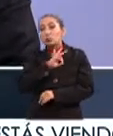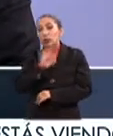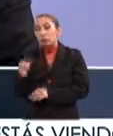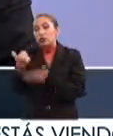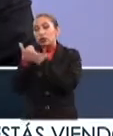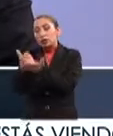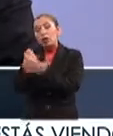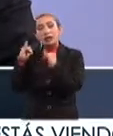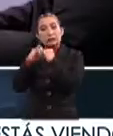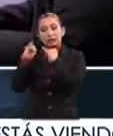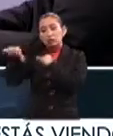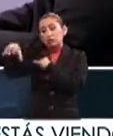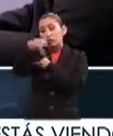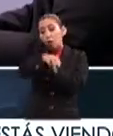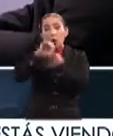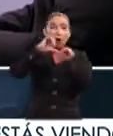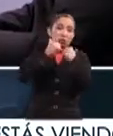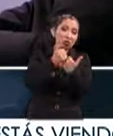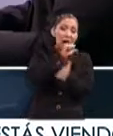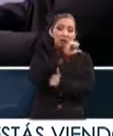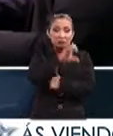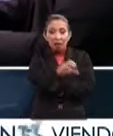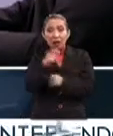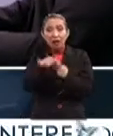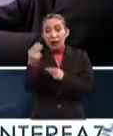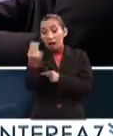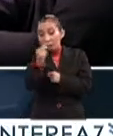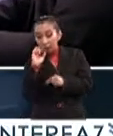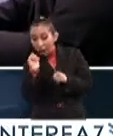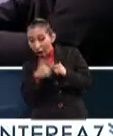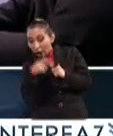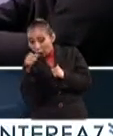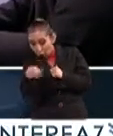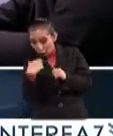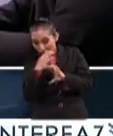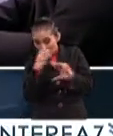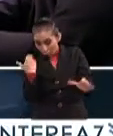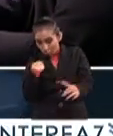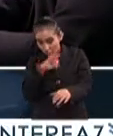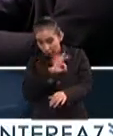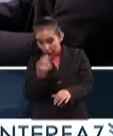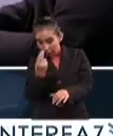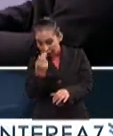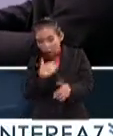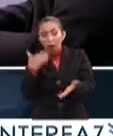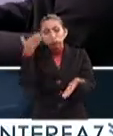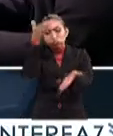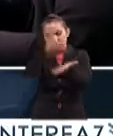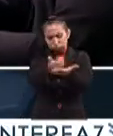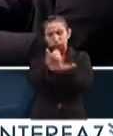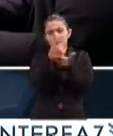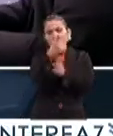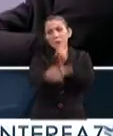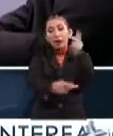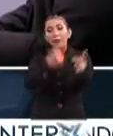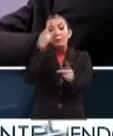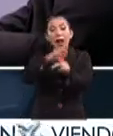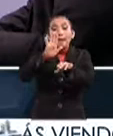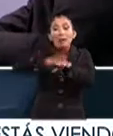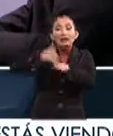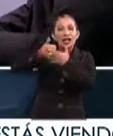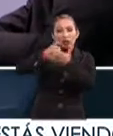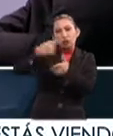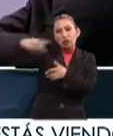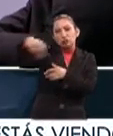colaborar con las instituciones, con las asociaciones civiles que necesiten de este vehículo como un método para llegar a más y